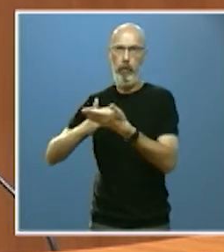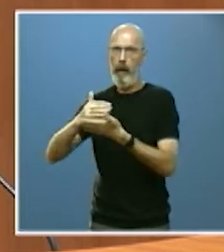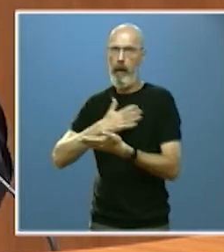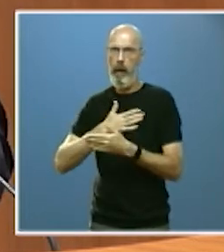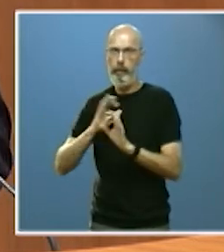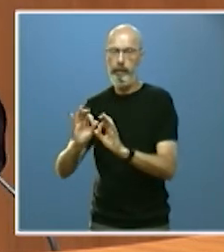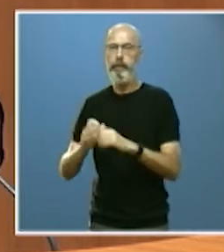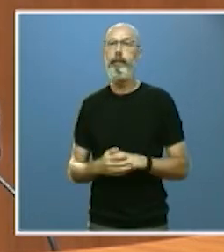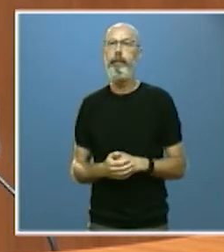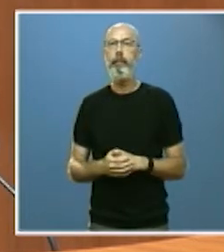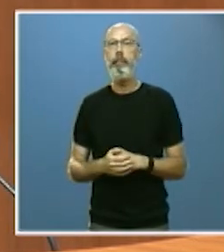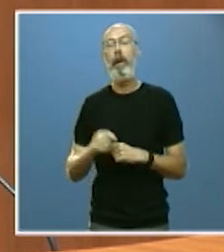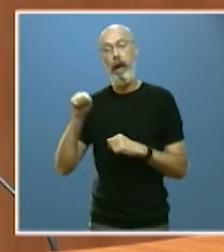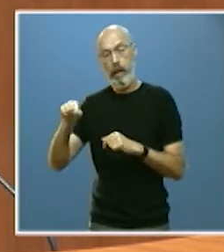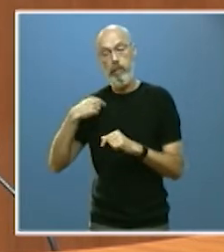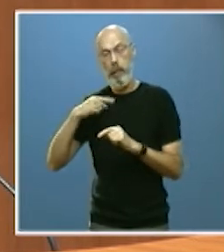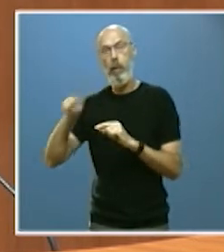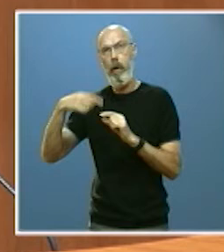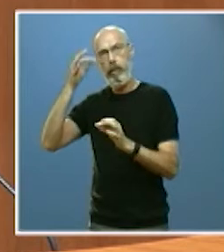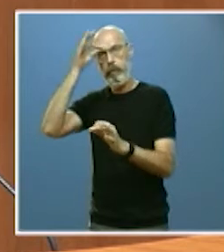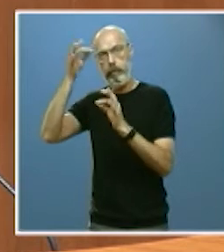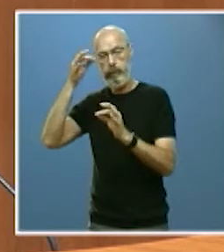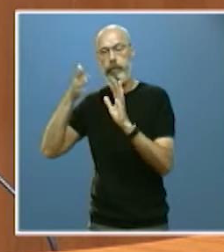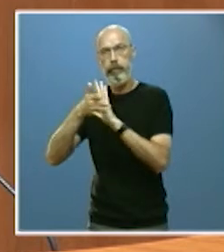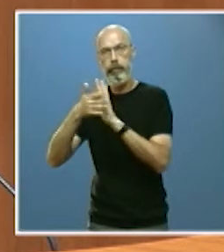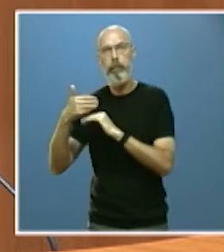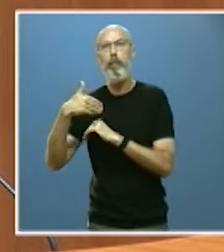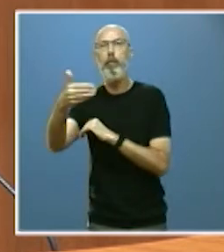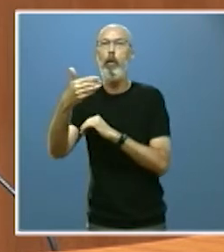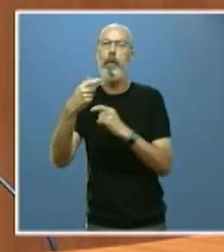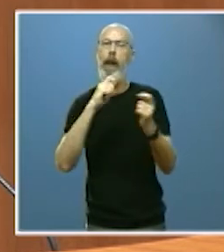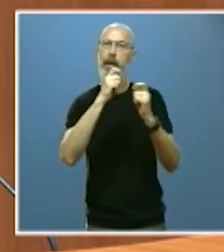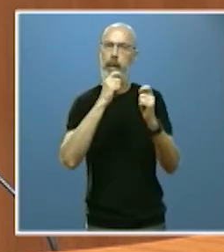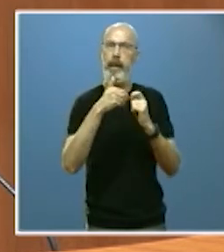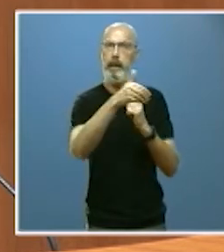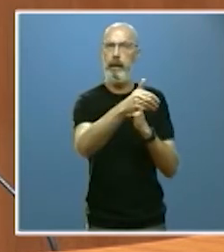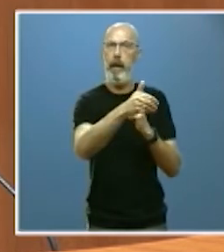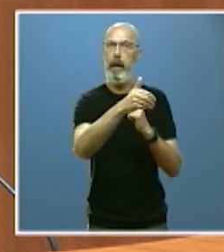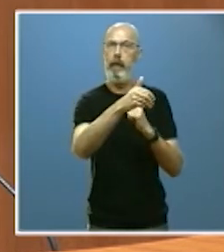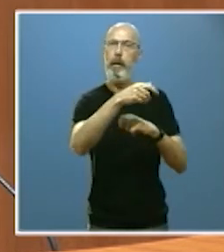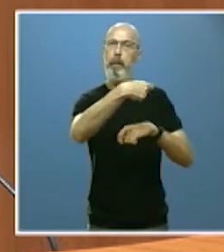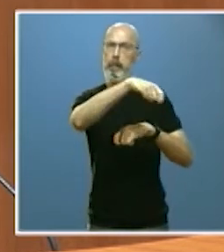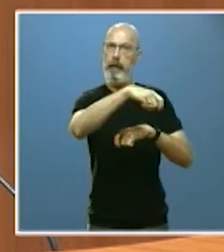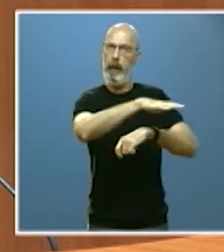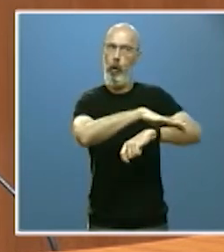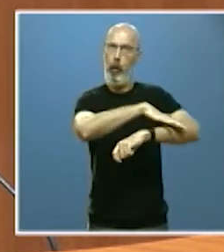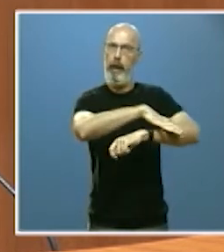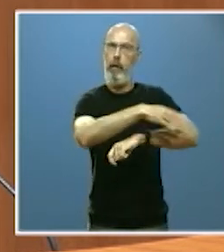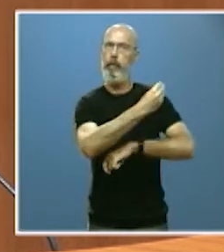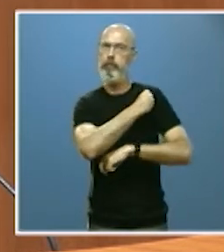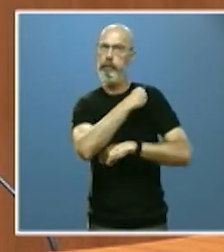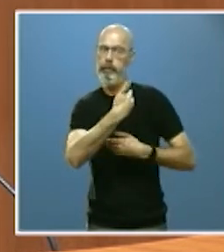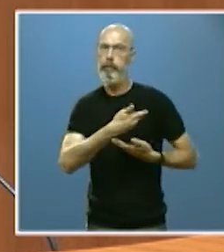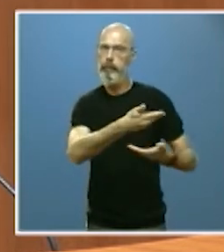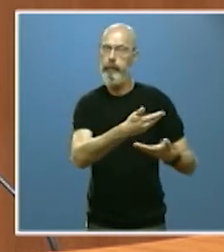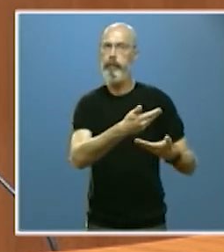Será lo que concretaremos en esa próxima entrevista ya ofrecida por el presidente del Gobierno, que